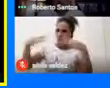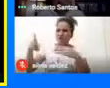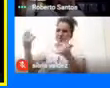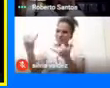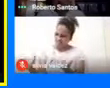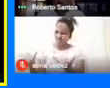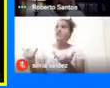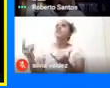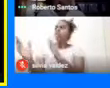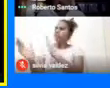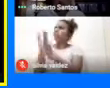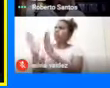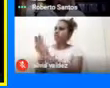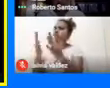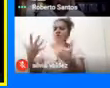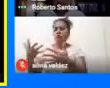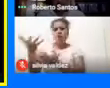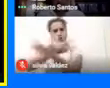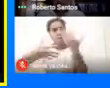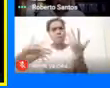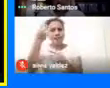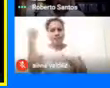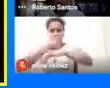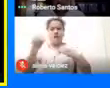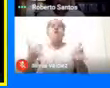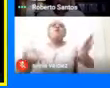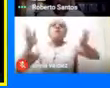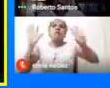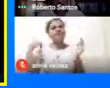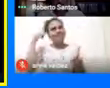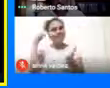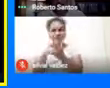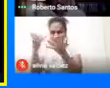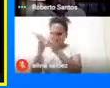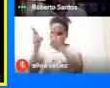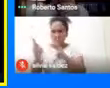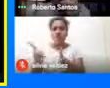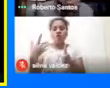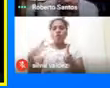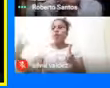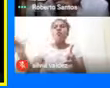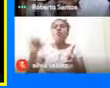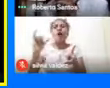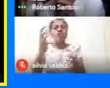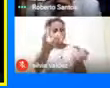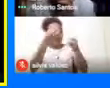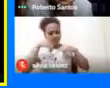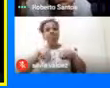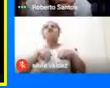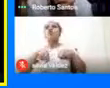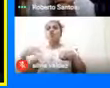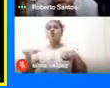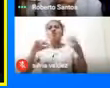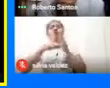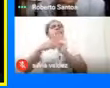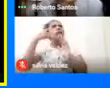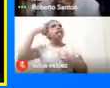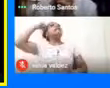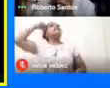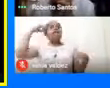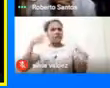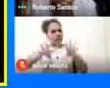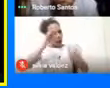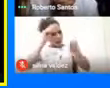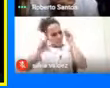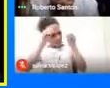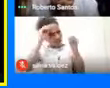Nos has Compartido El día de hoy Yo creo Que estos chicos Se quedan Un gran reto Aprender un poco